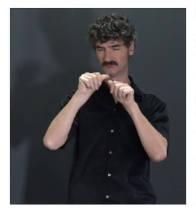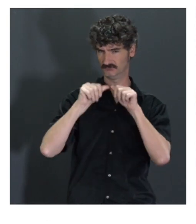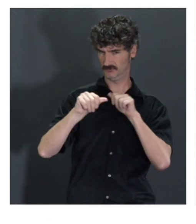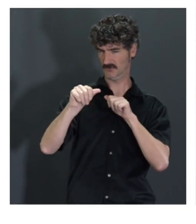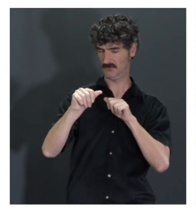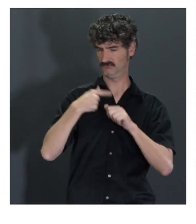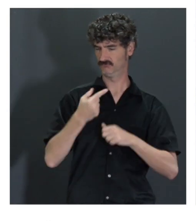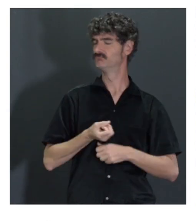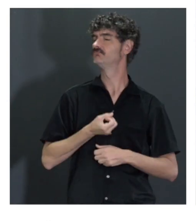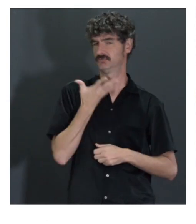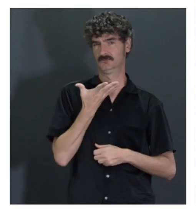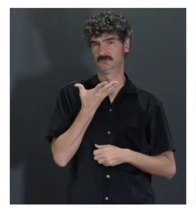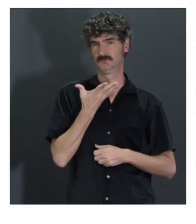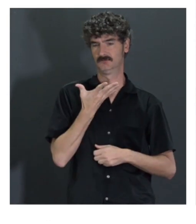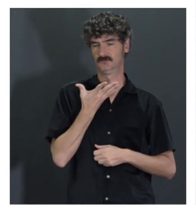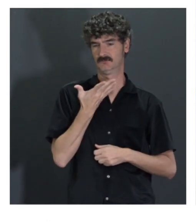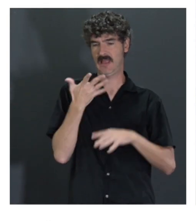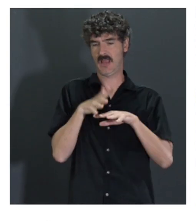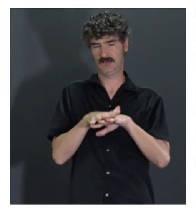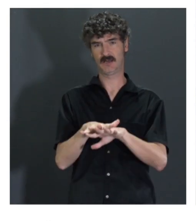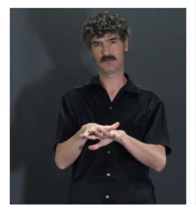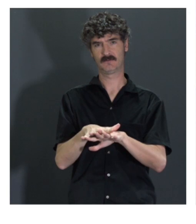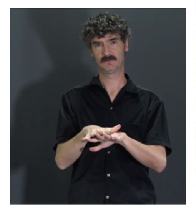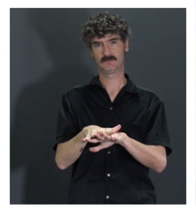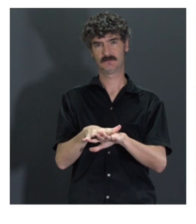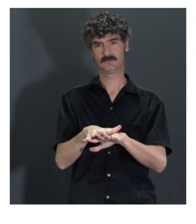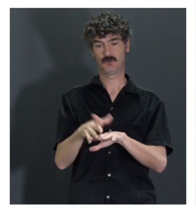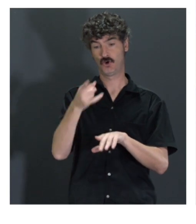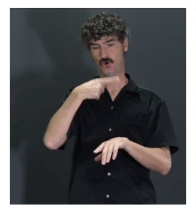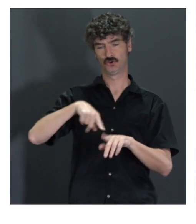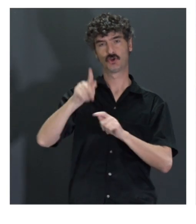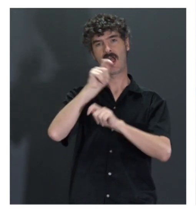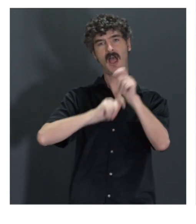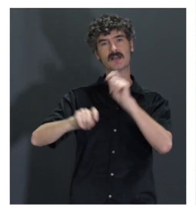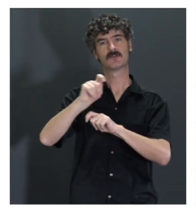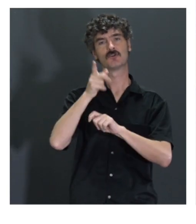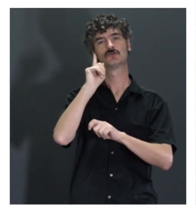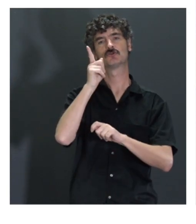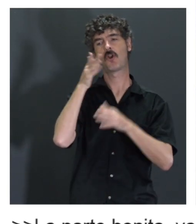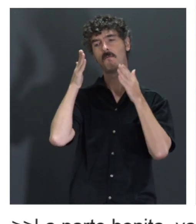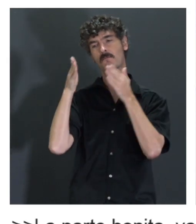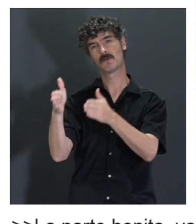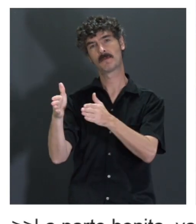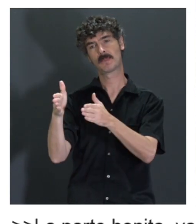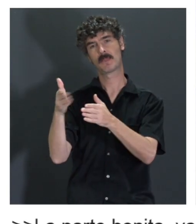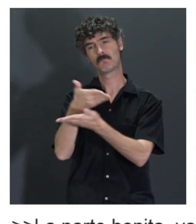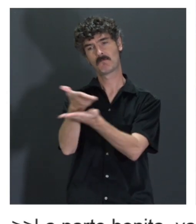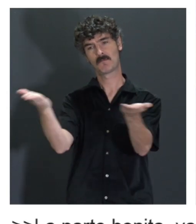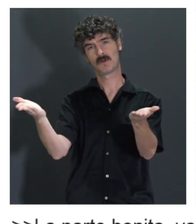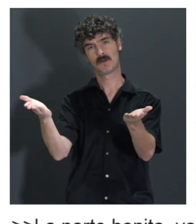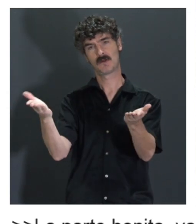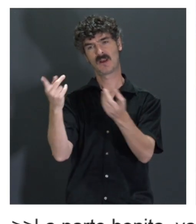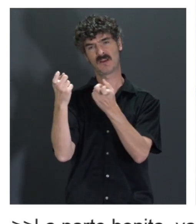con esa vocación de integrar. Quizás no somos una asociación que va específicamente dirigida al público con necesidades